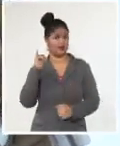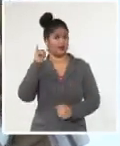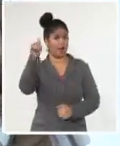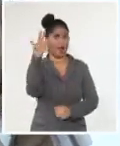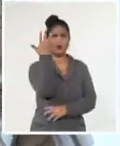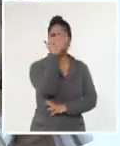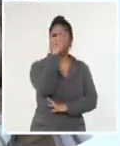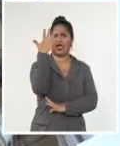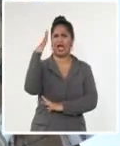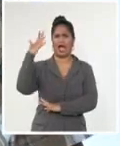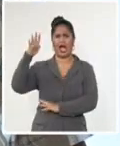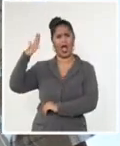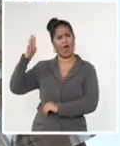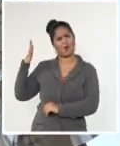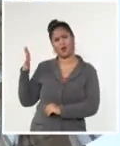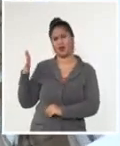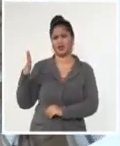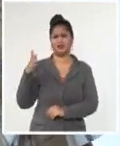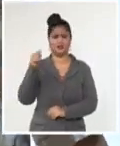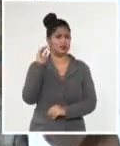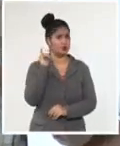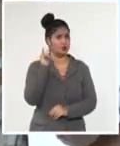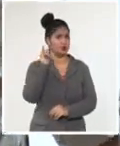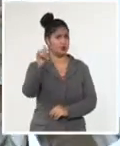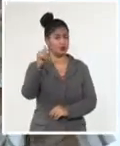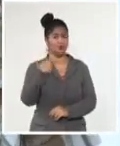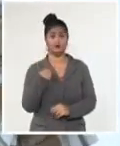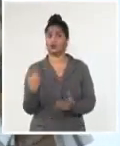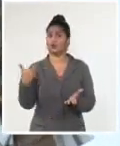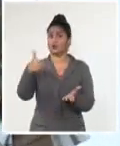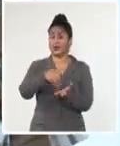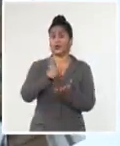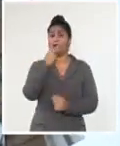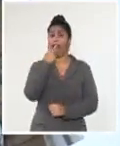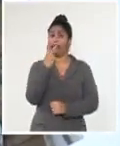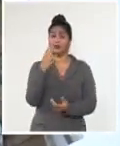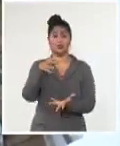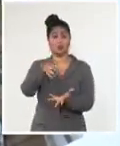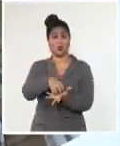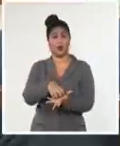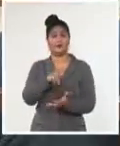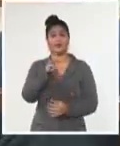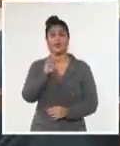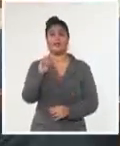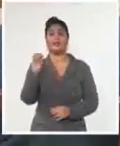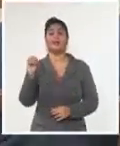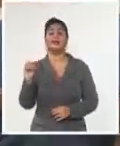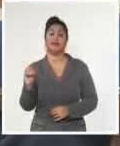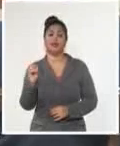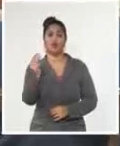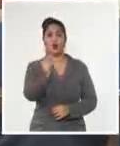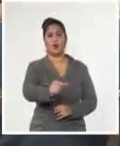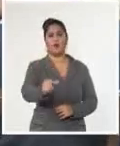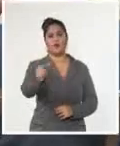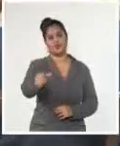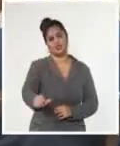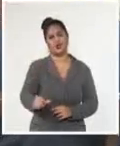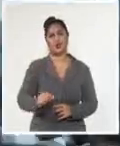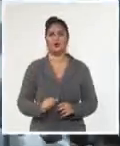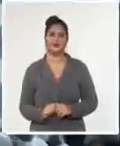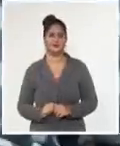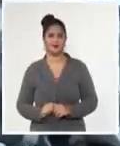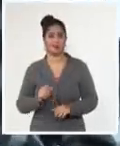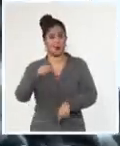en las selvas de Blufi, me correspondió atender en esa zona 300 maestros. Fue inevitable evocar la